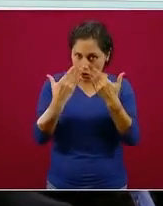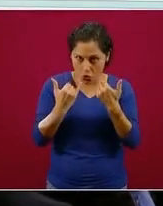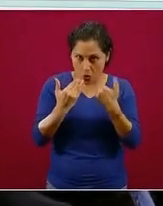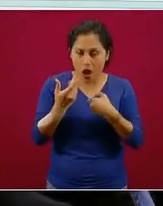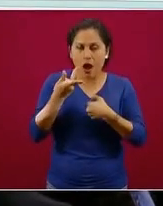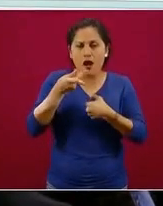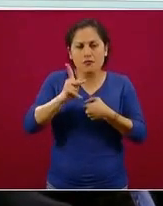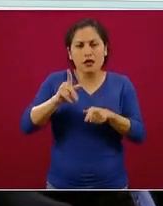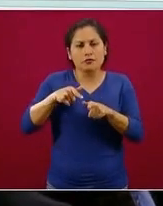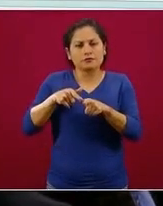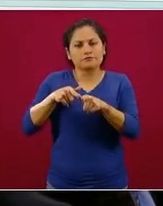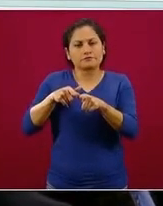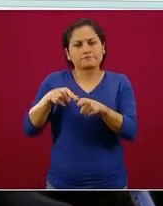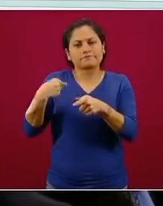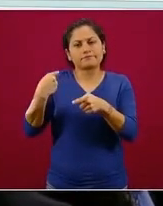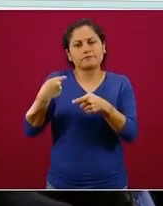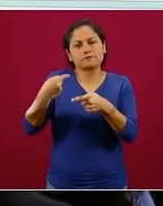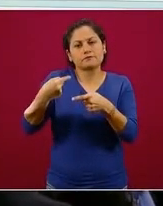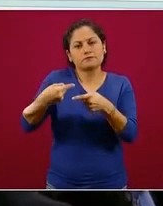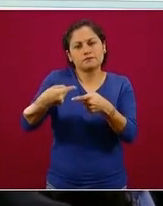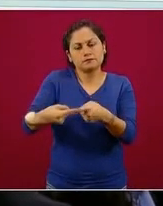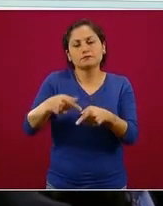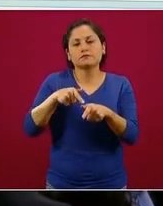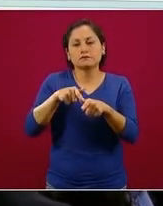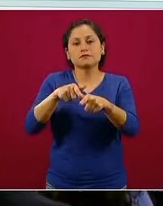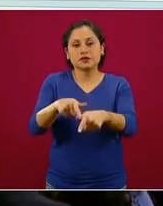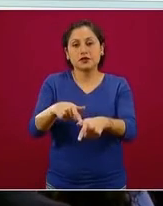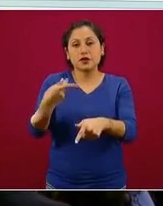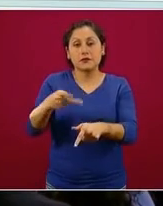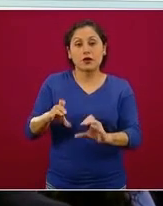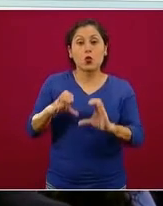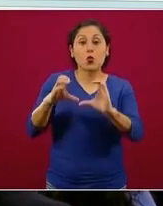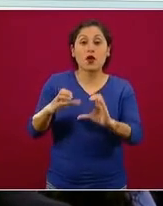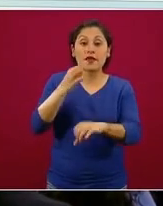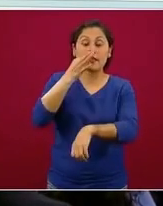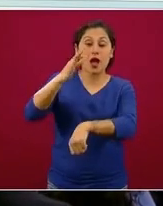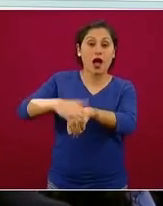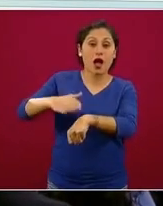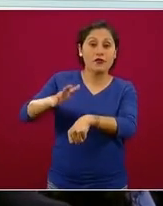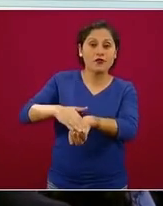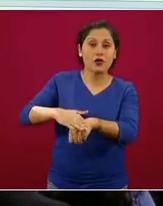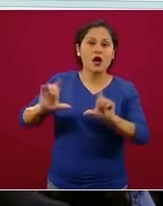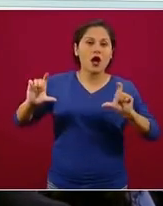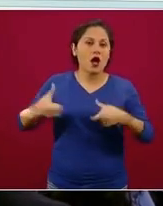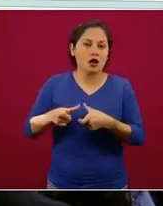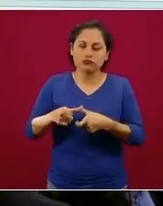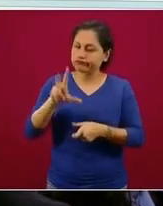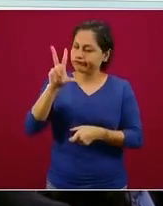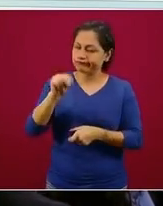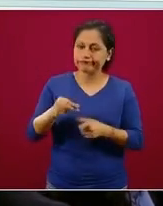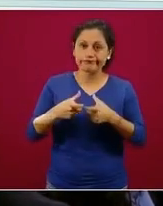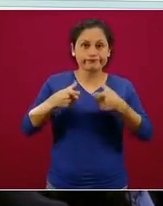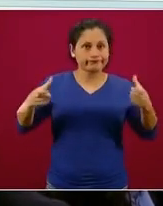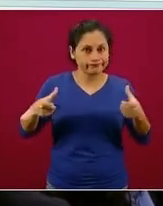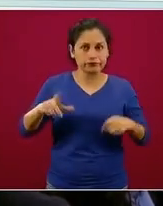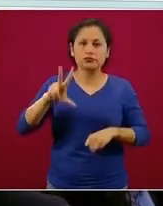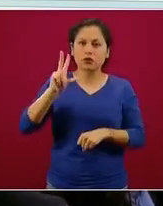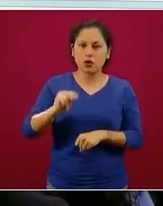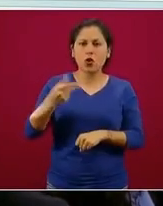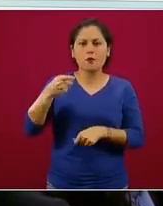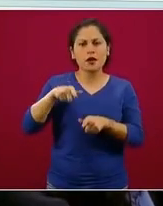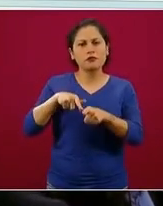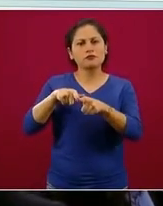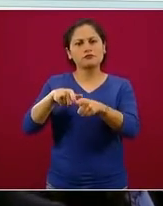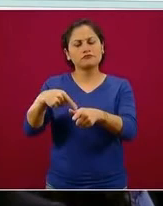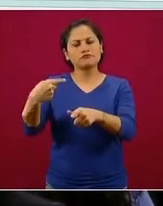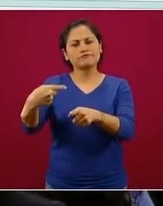pero también se puede ver en un sentido de alerta, no está tampoco disminuyendo, como si está disminuyendo Baja